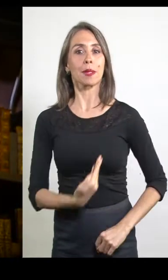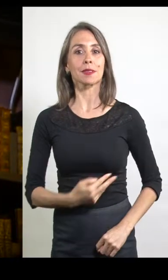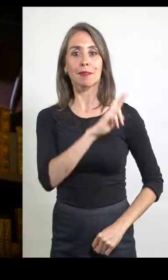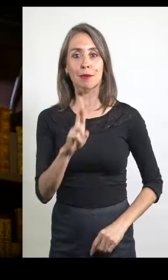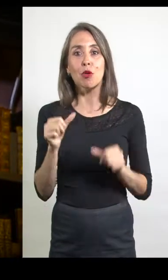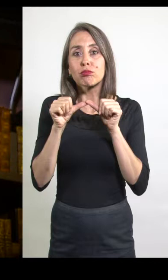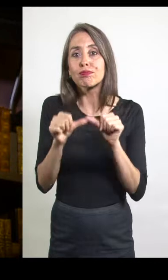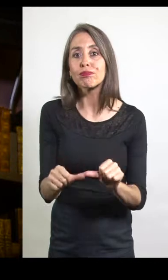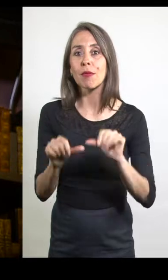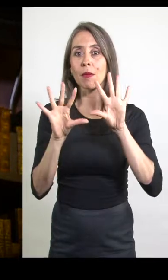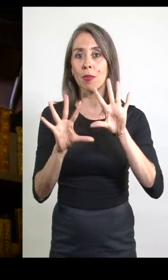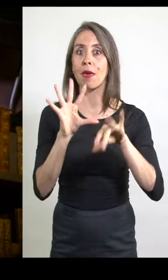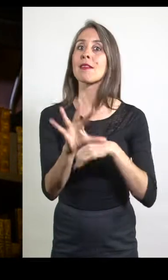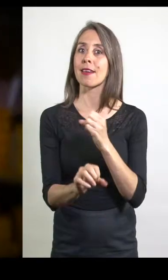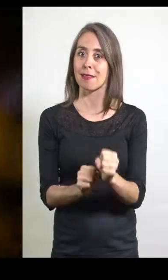durante 10 años